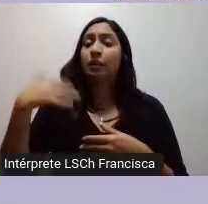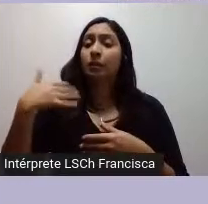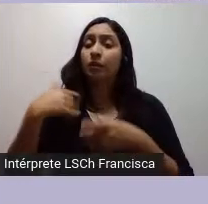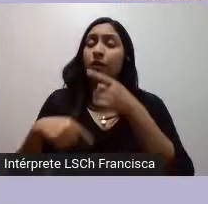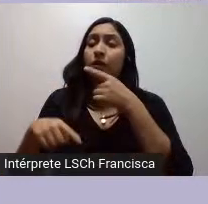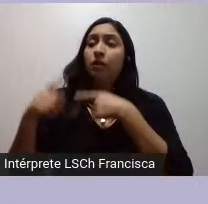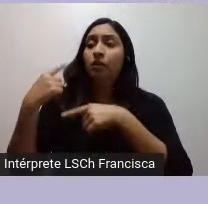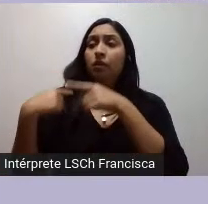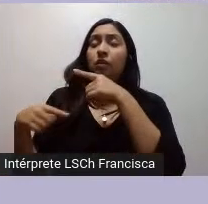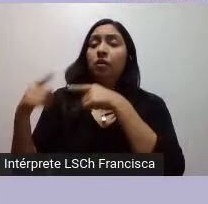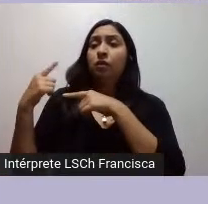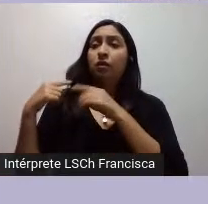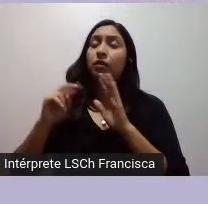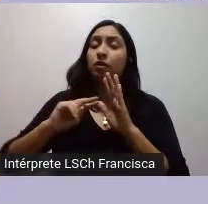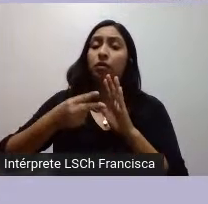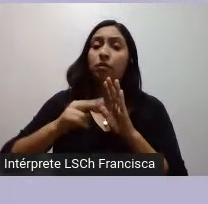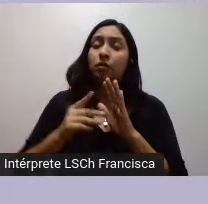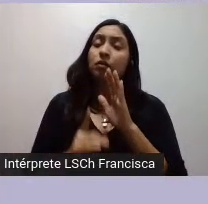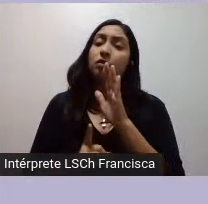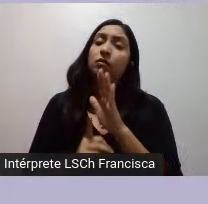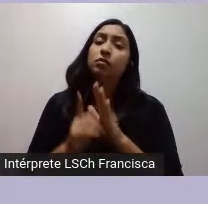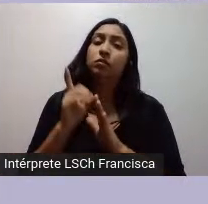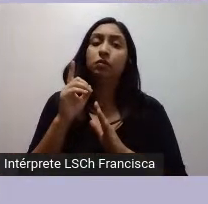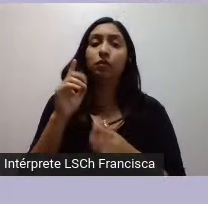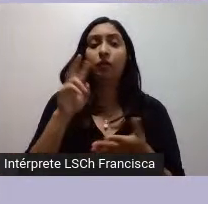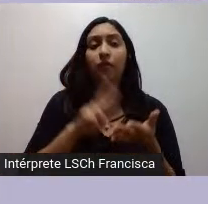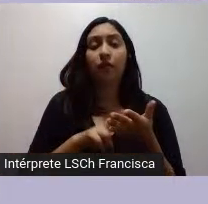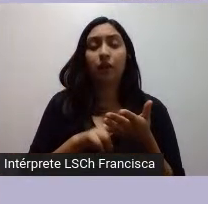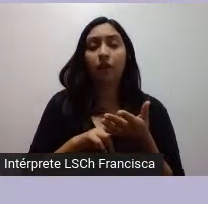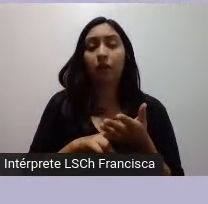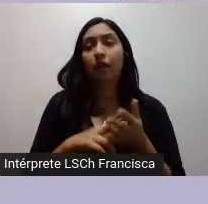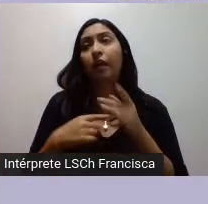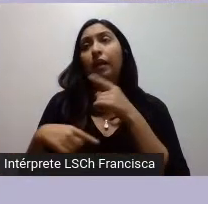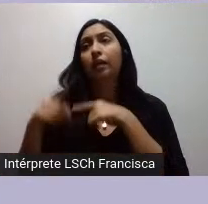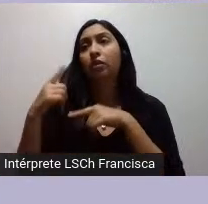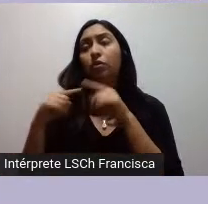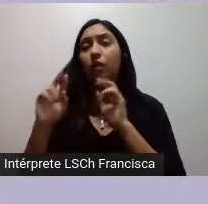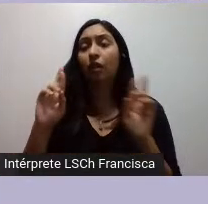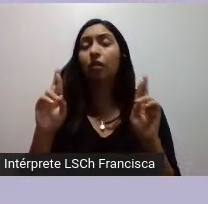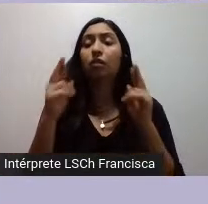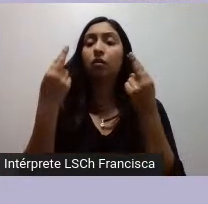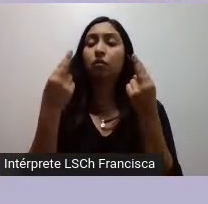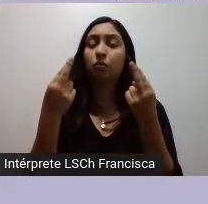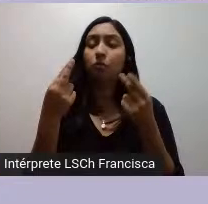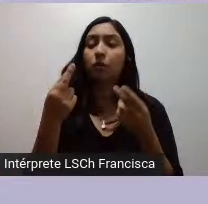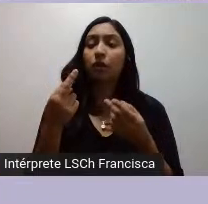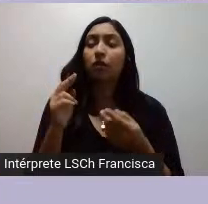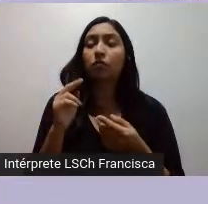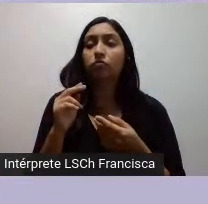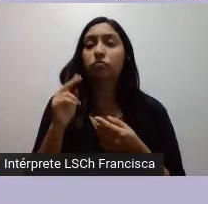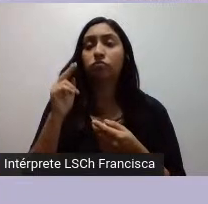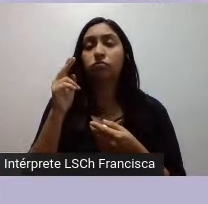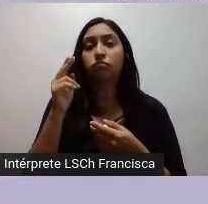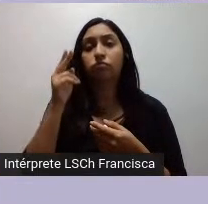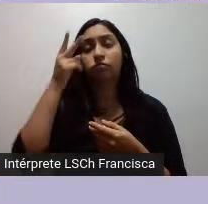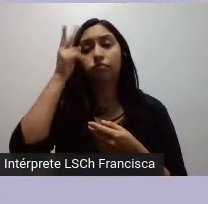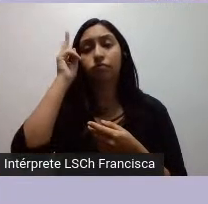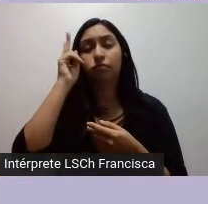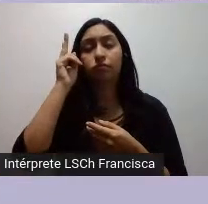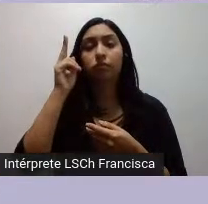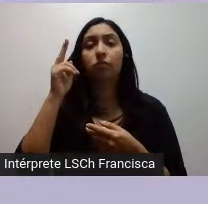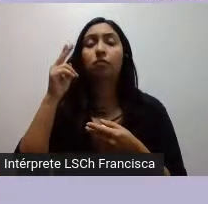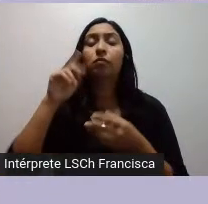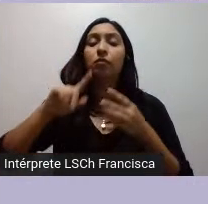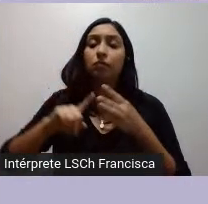aquello Verdad Histórica recupera la historia de los pueblos originarios con investigadores, por supuesto las ciencias sociales reconocidos